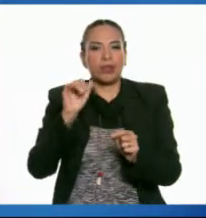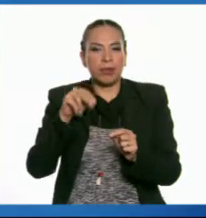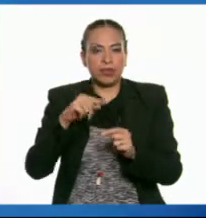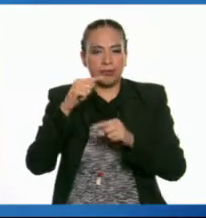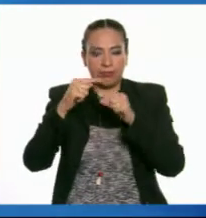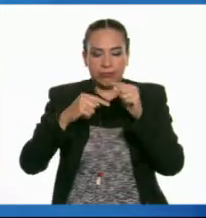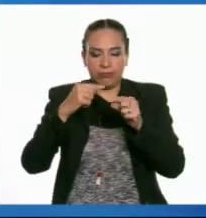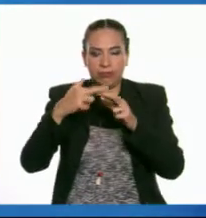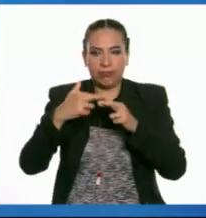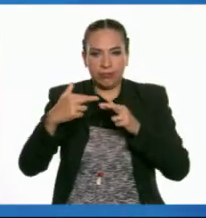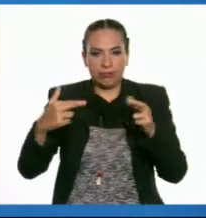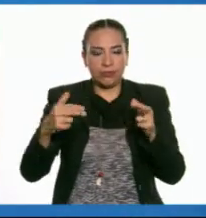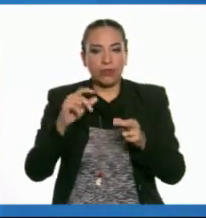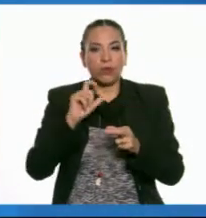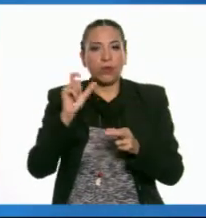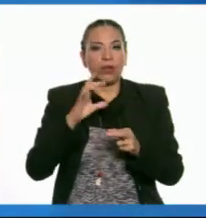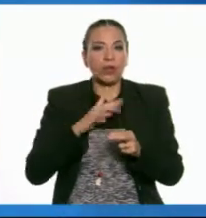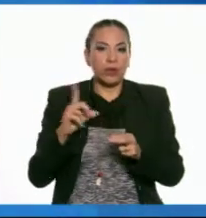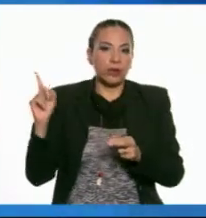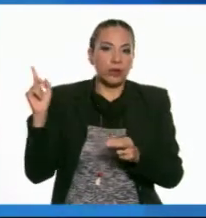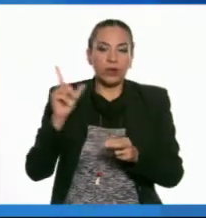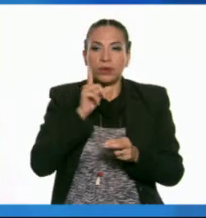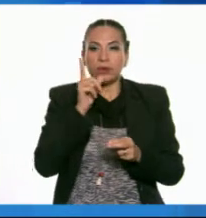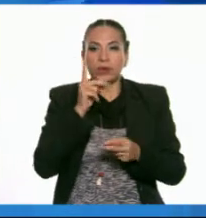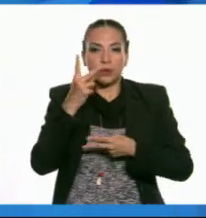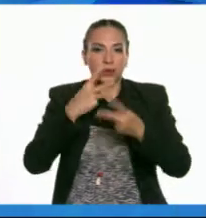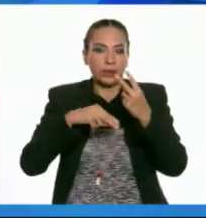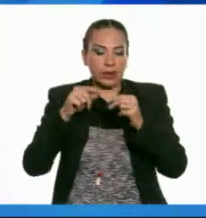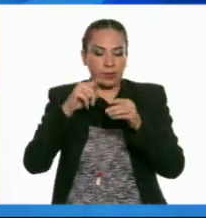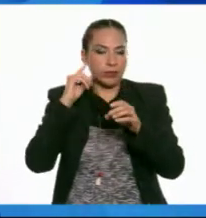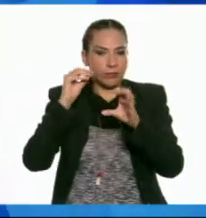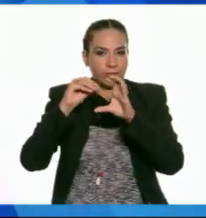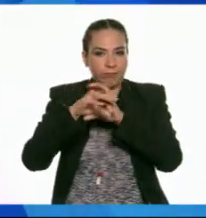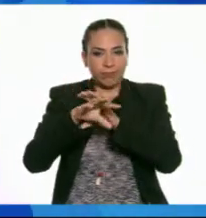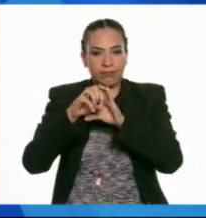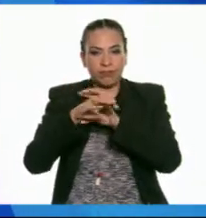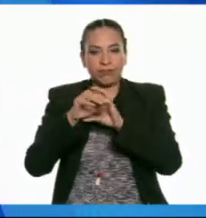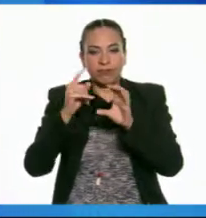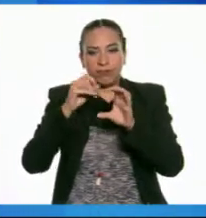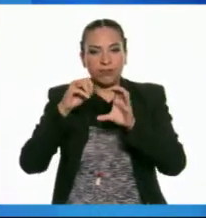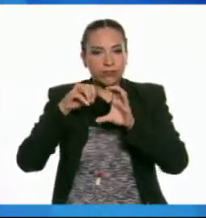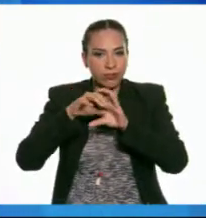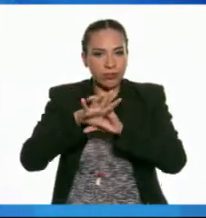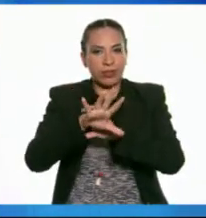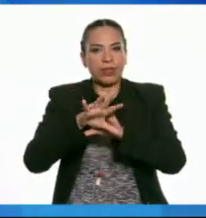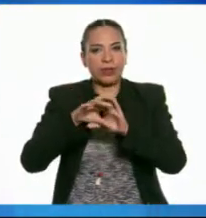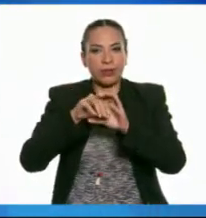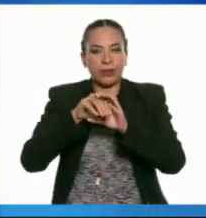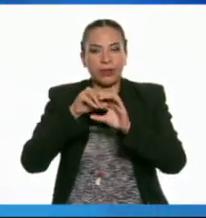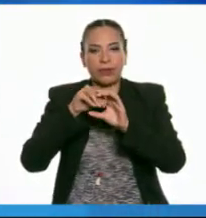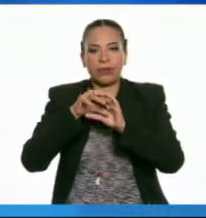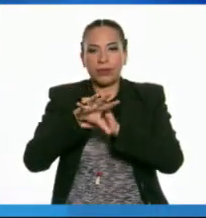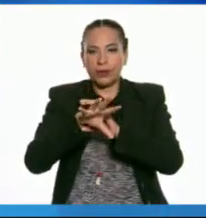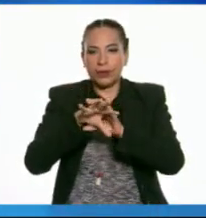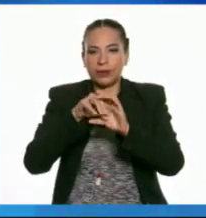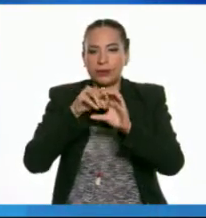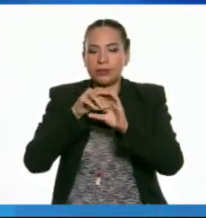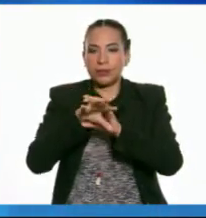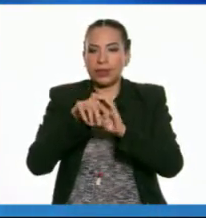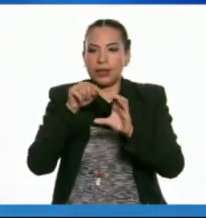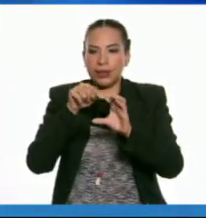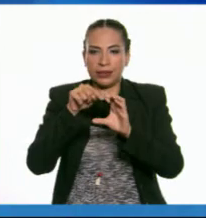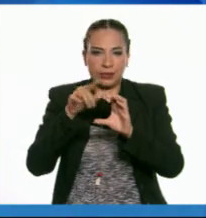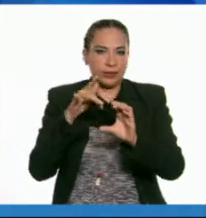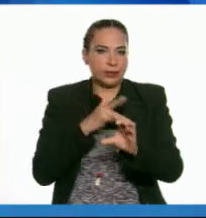enrollado. Cuando una corriente eléctrica fluye a través de la bocina es empujada hacia adelante y hacia atrás por el imán y el